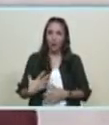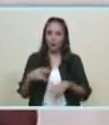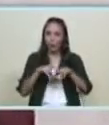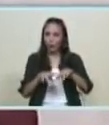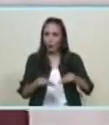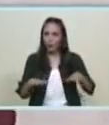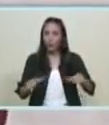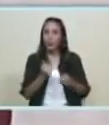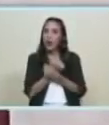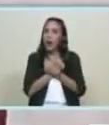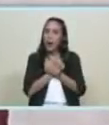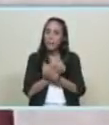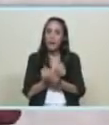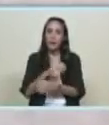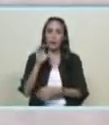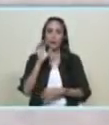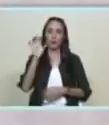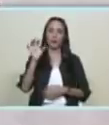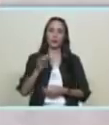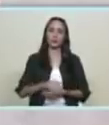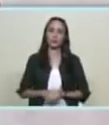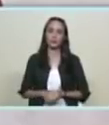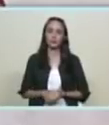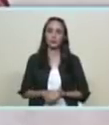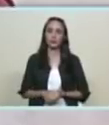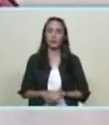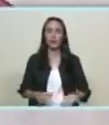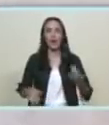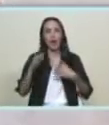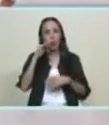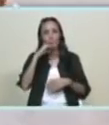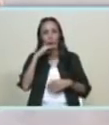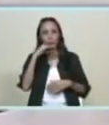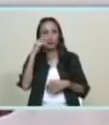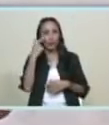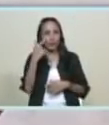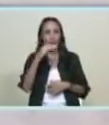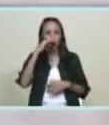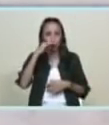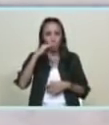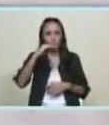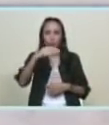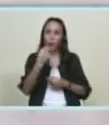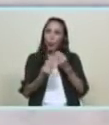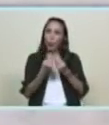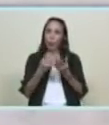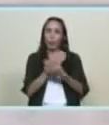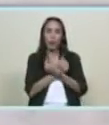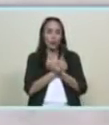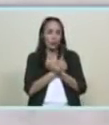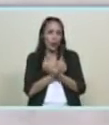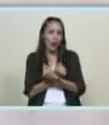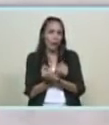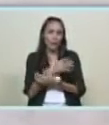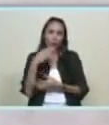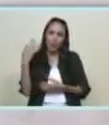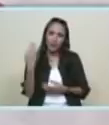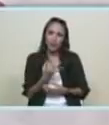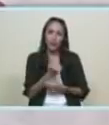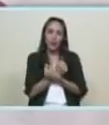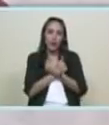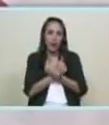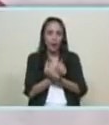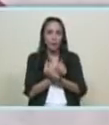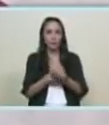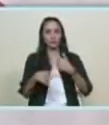amamos nuestra patria y la vemos grande en el horizonte yo amo profundamente a Venezuela y la veo